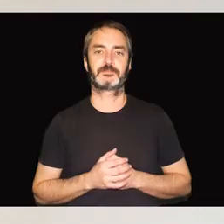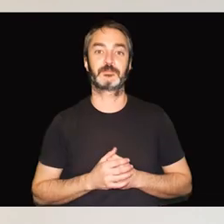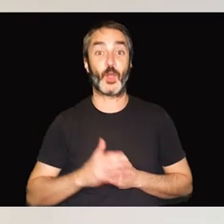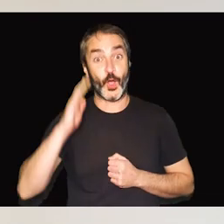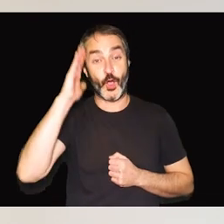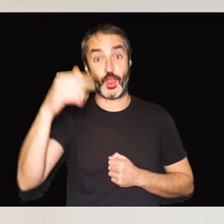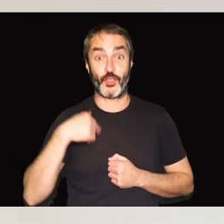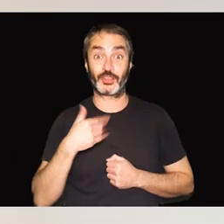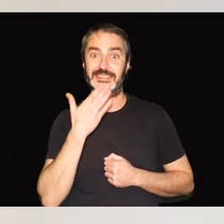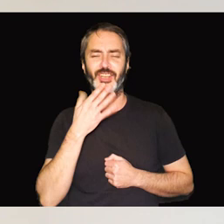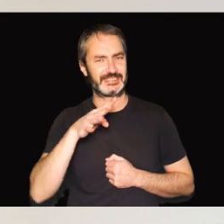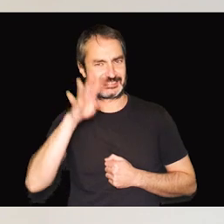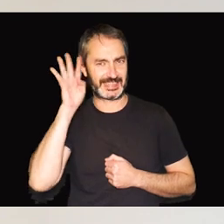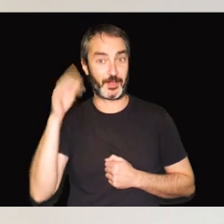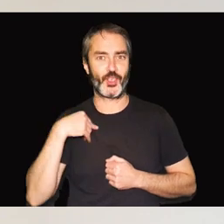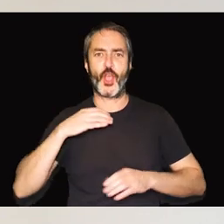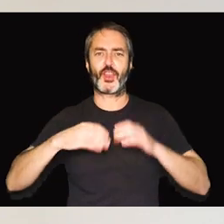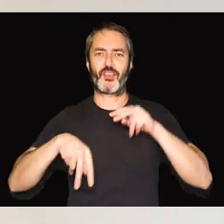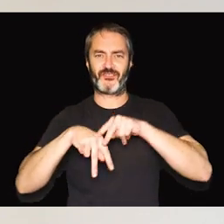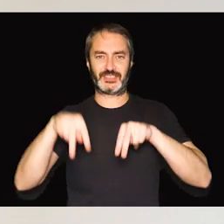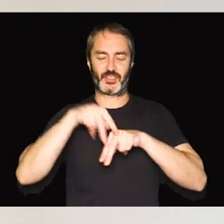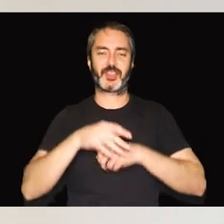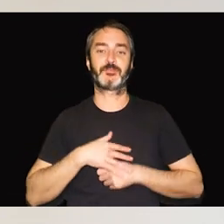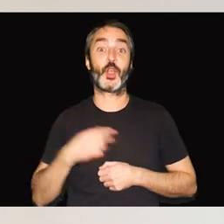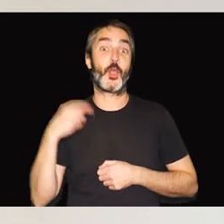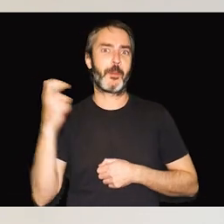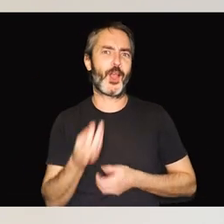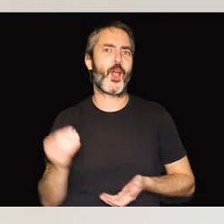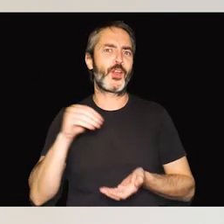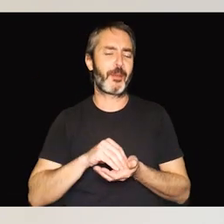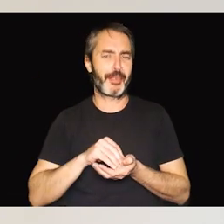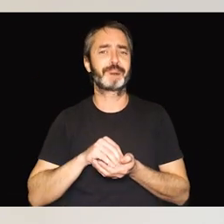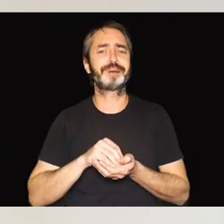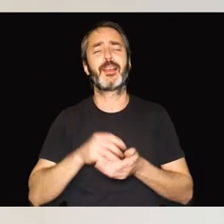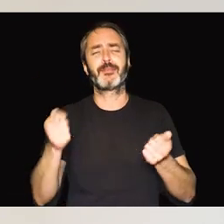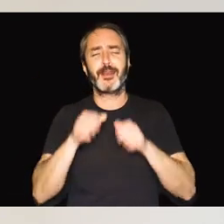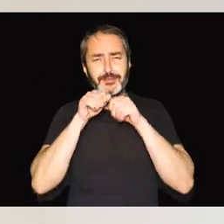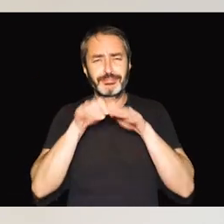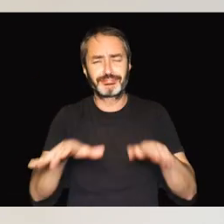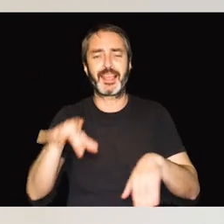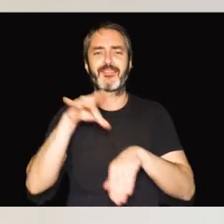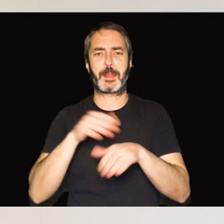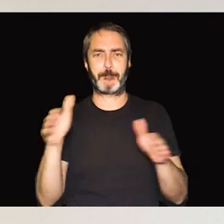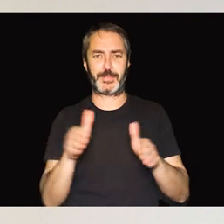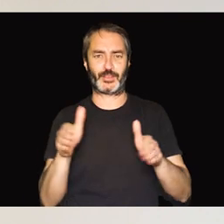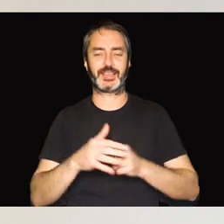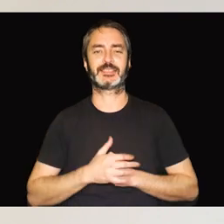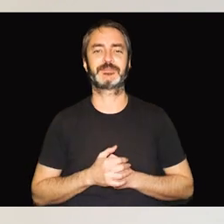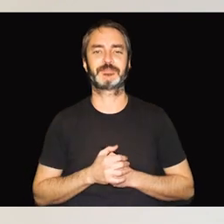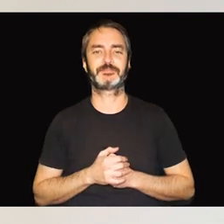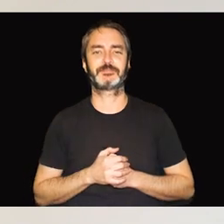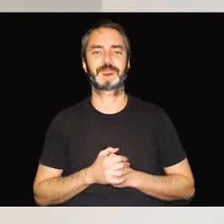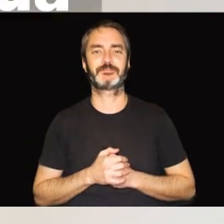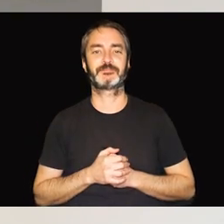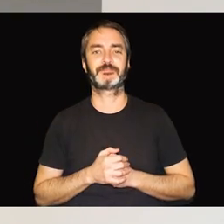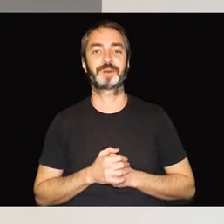Hola, soy Xavier Capdevila, coordinador de FESOC, y aquí sigo en la campaña de divulgación sobre enfermedades minoritarias.